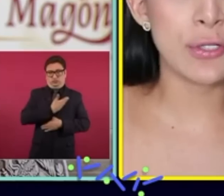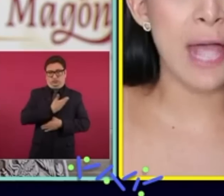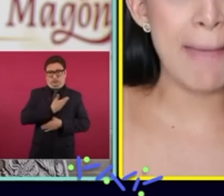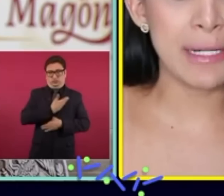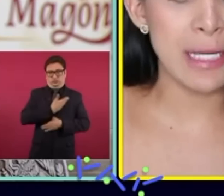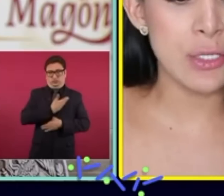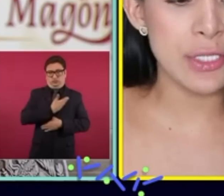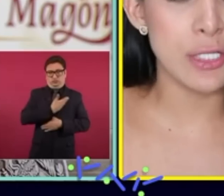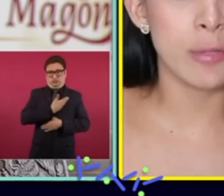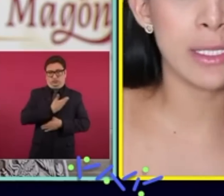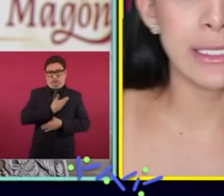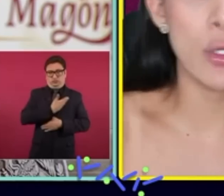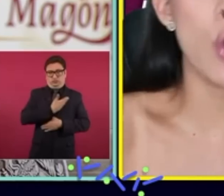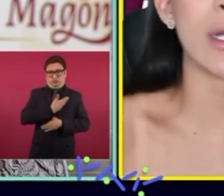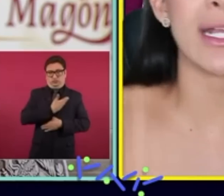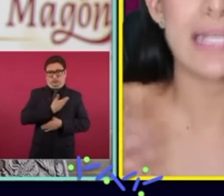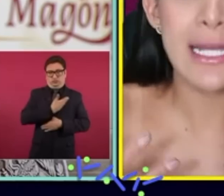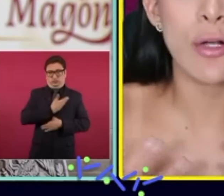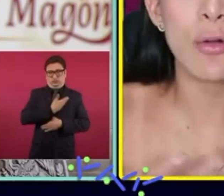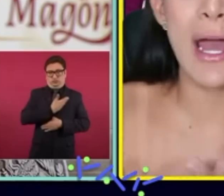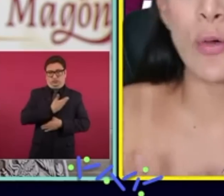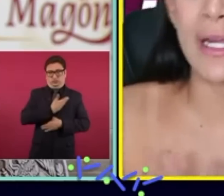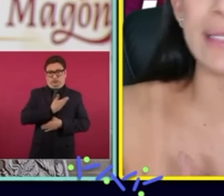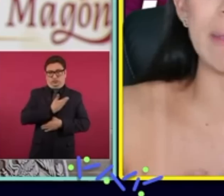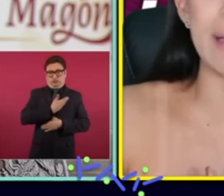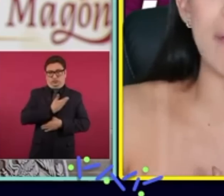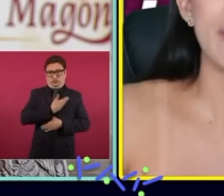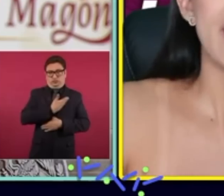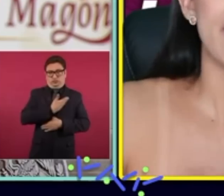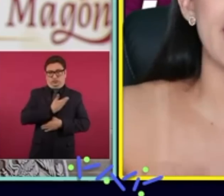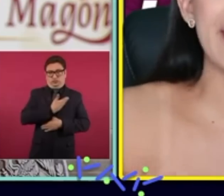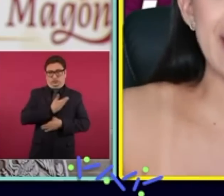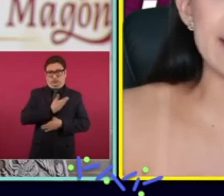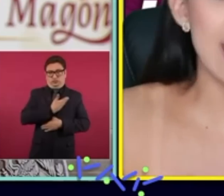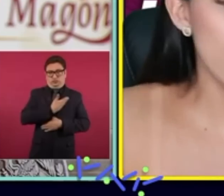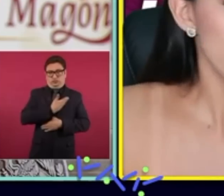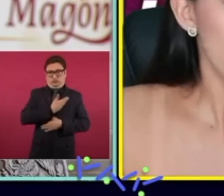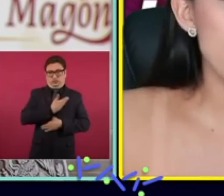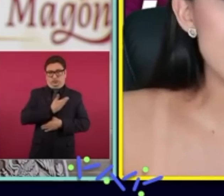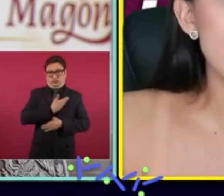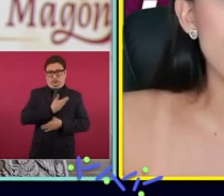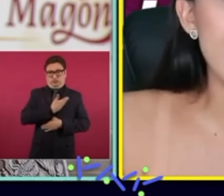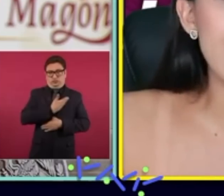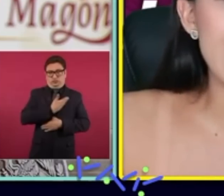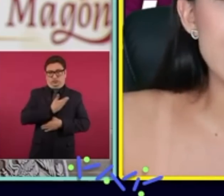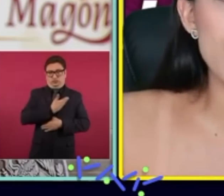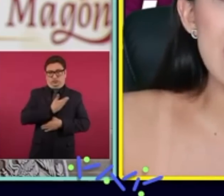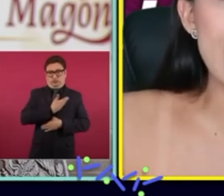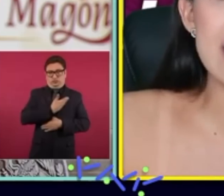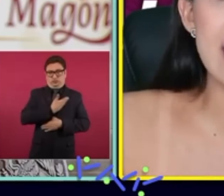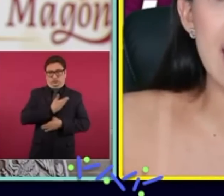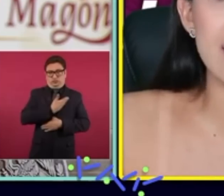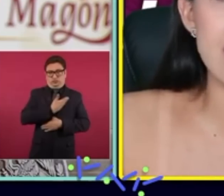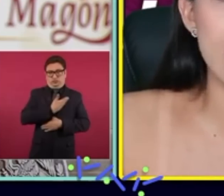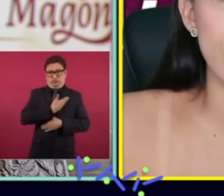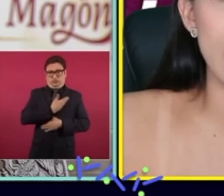negocio a privados y convertirlo o regresarlo a una actividad del estado. Pero ustedes recordarán que esto ya